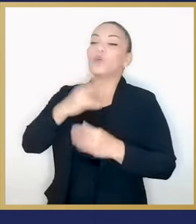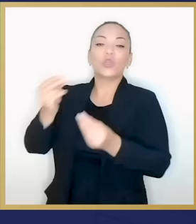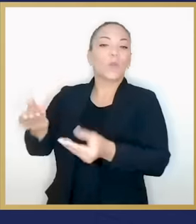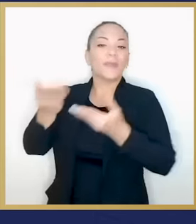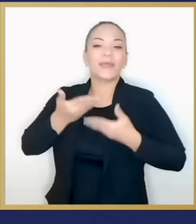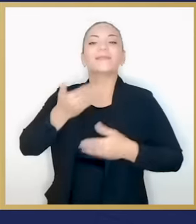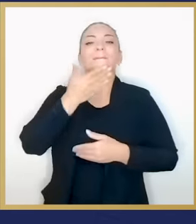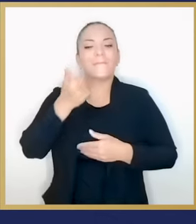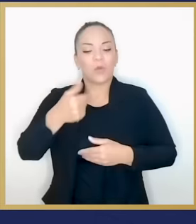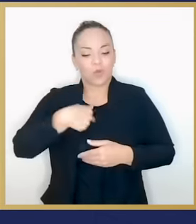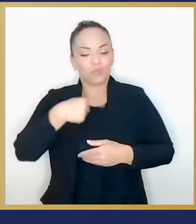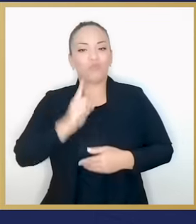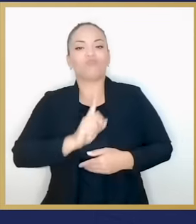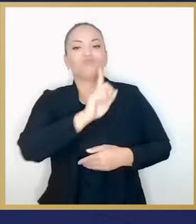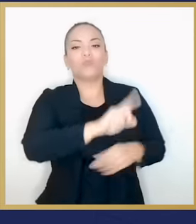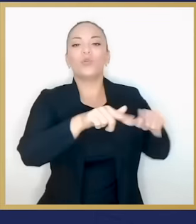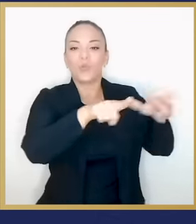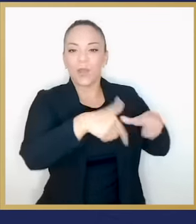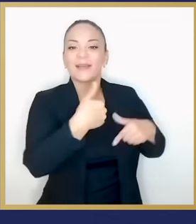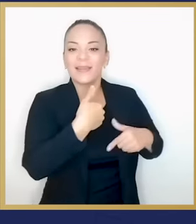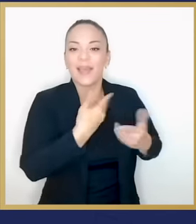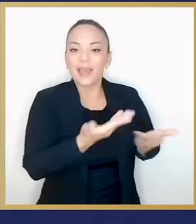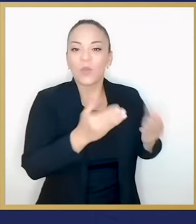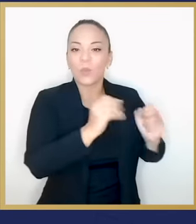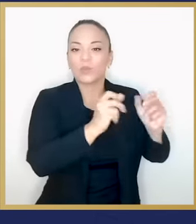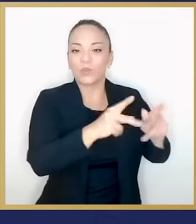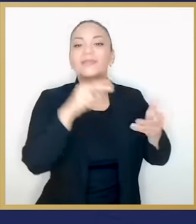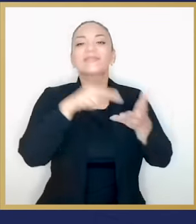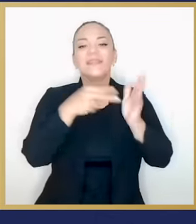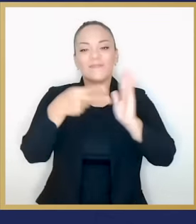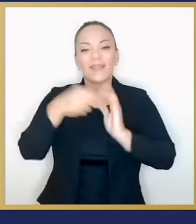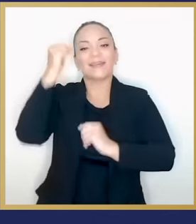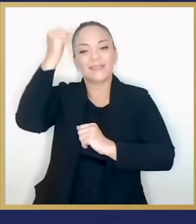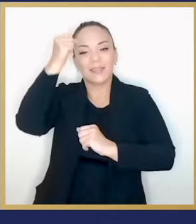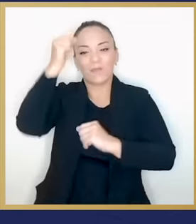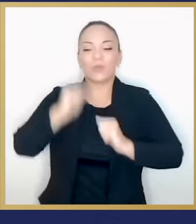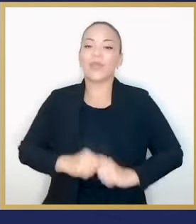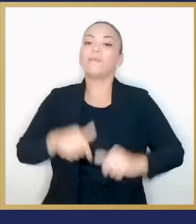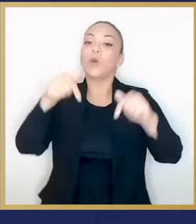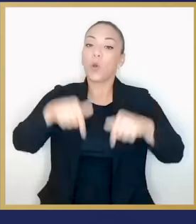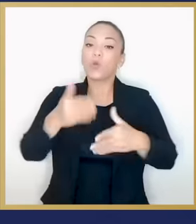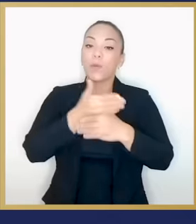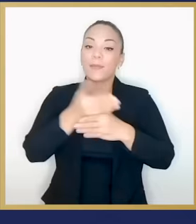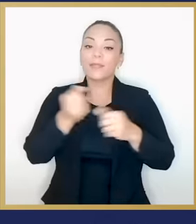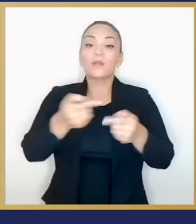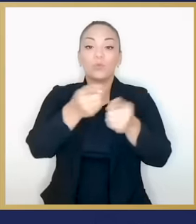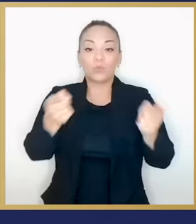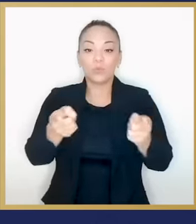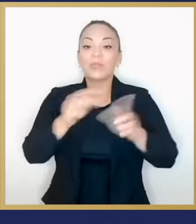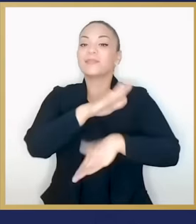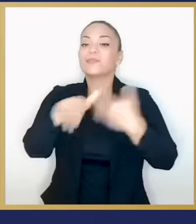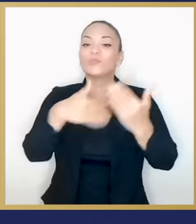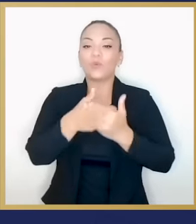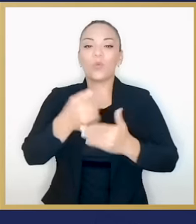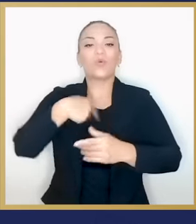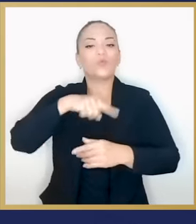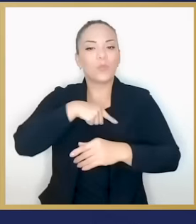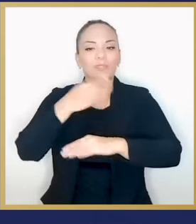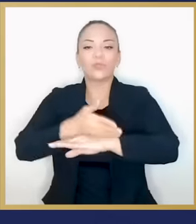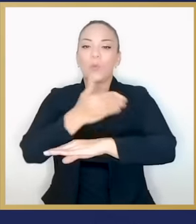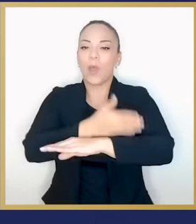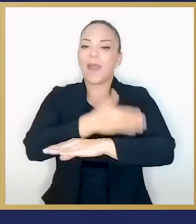me des, ponme donde hay. Y eso es sabiduría. Hoy les quiero compartir todo nuestro